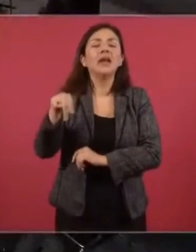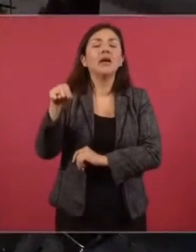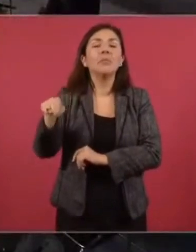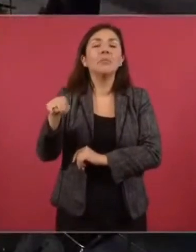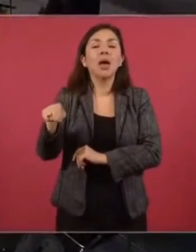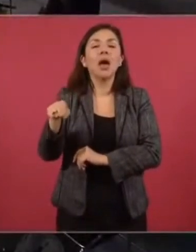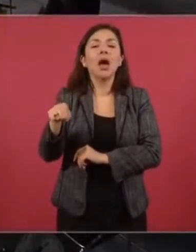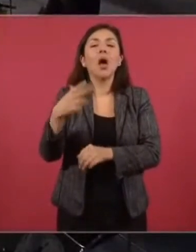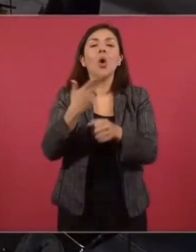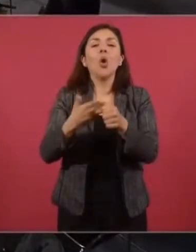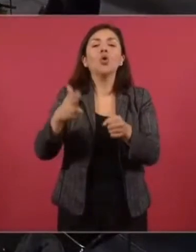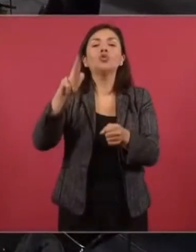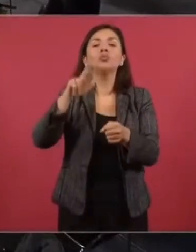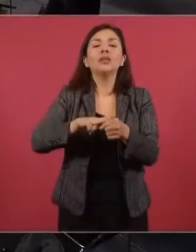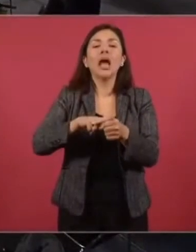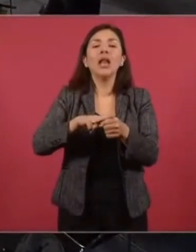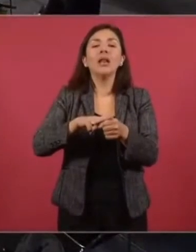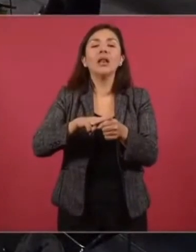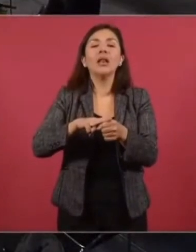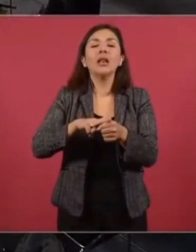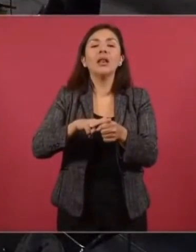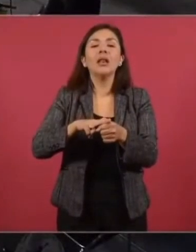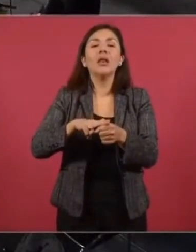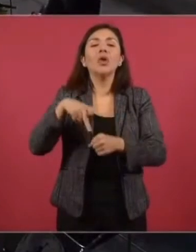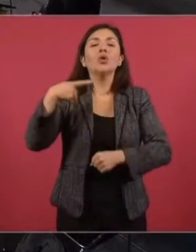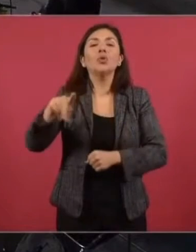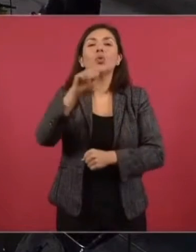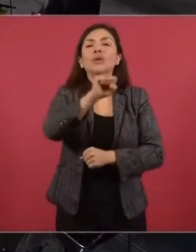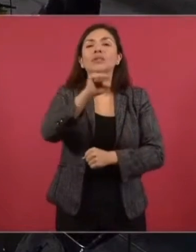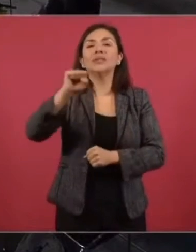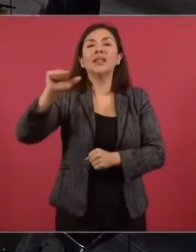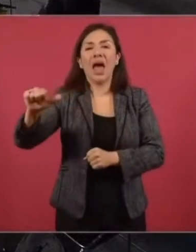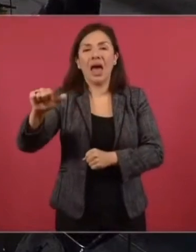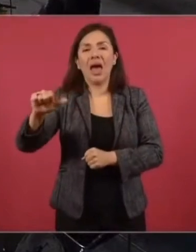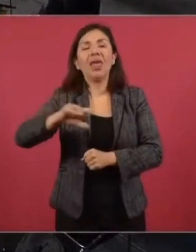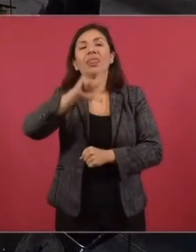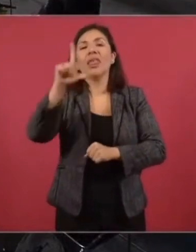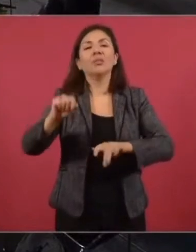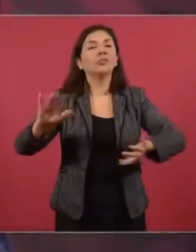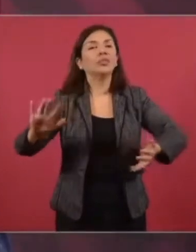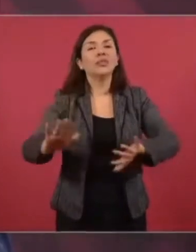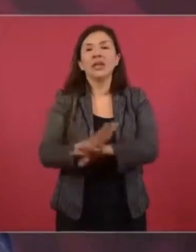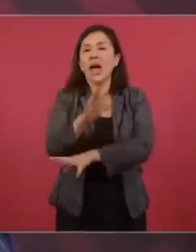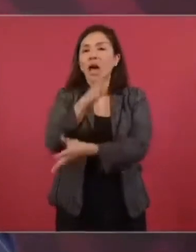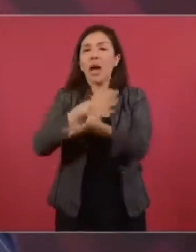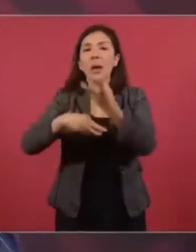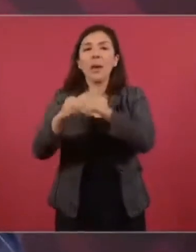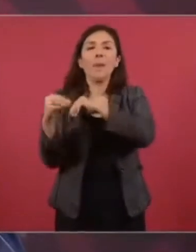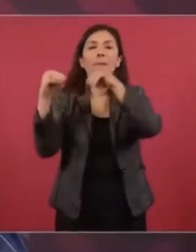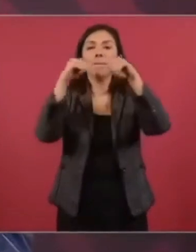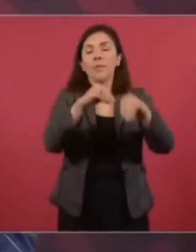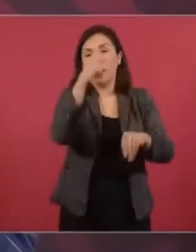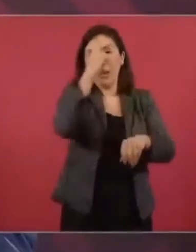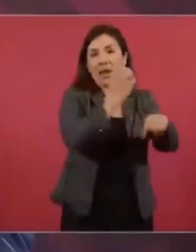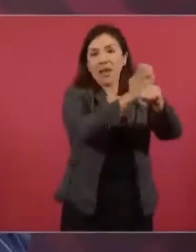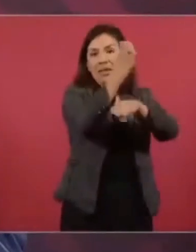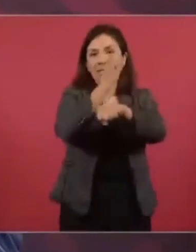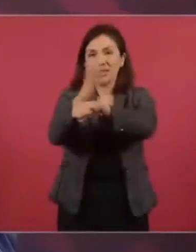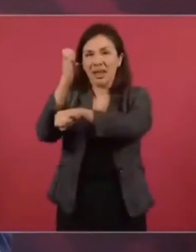los hospitales, las clínicas de la Secretaría de Salud que después se transfirieron a los estados